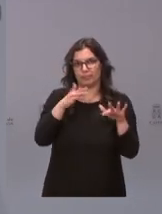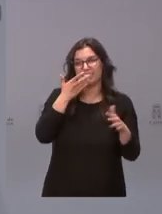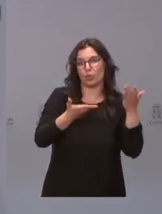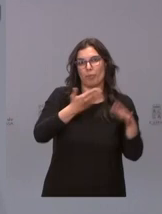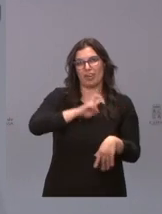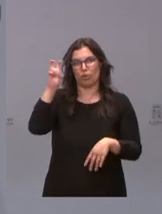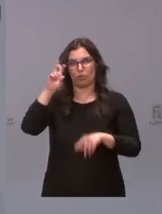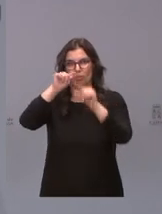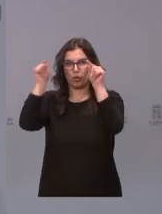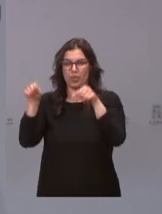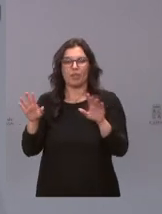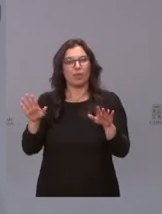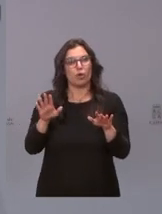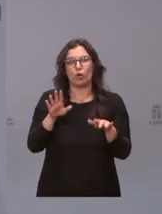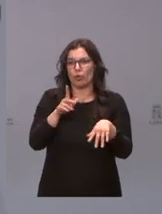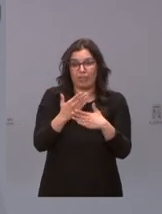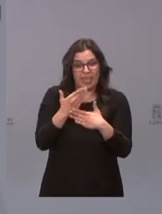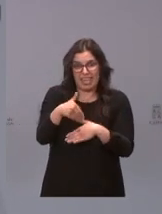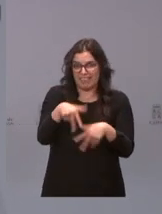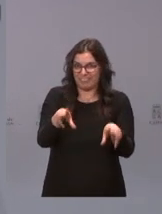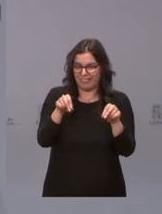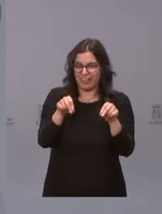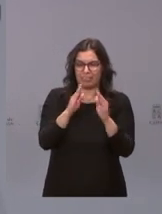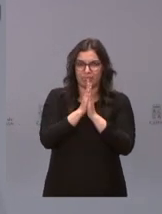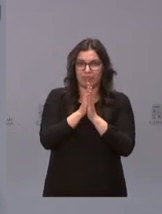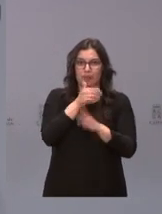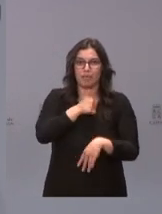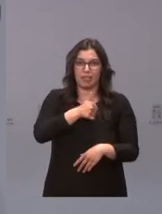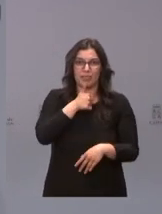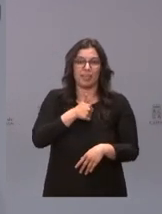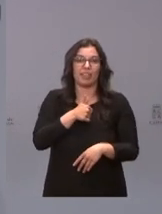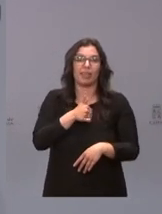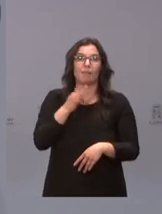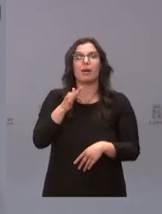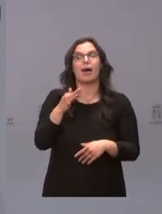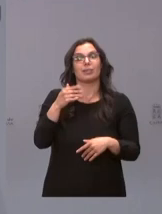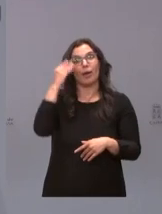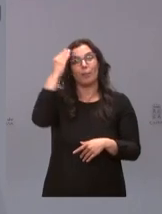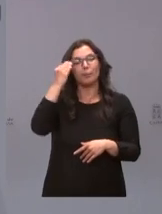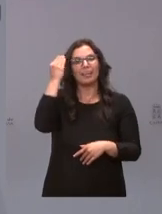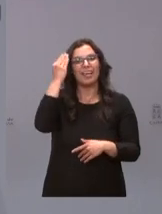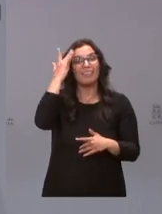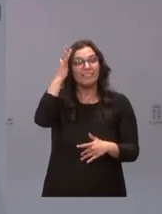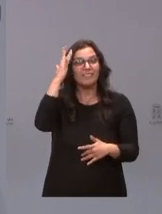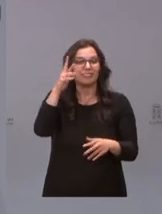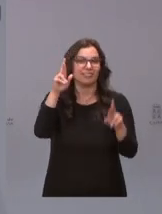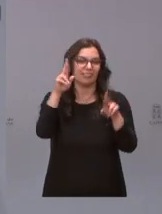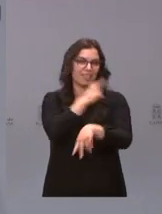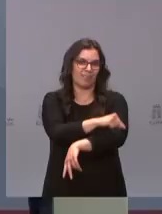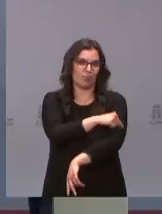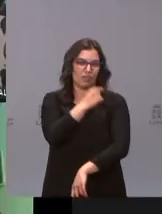otras provincias pero que es cuestión de días que tengamos paciencia y que tengamos esa puerta abierta a la esperanza que es la vacunación